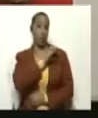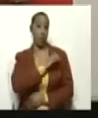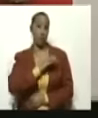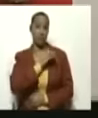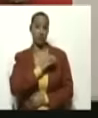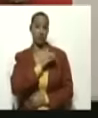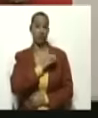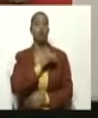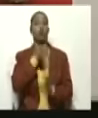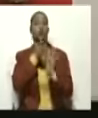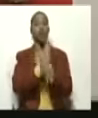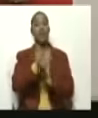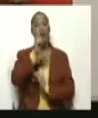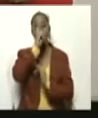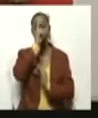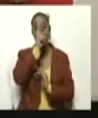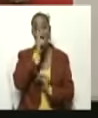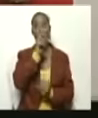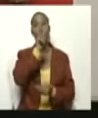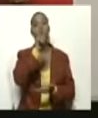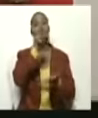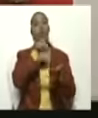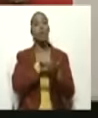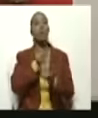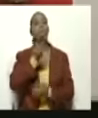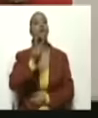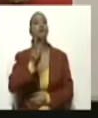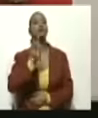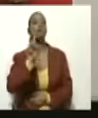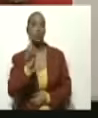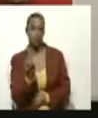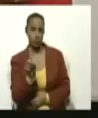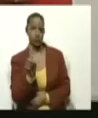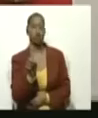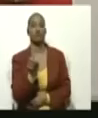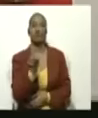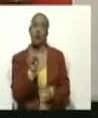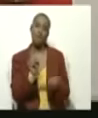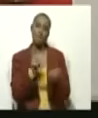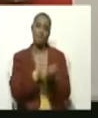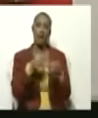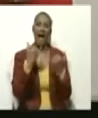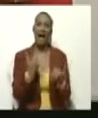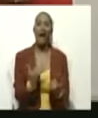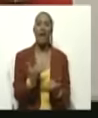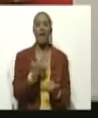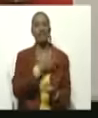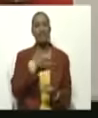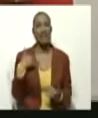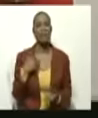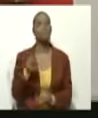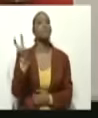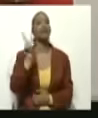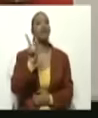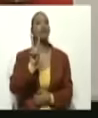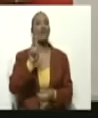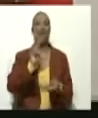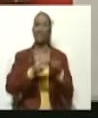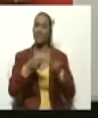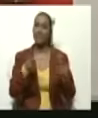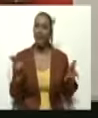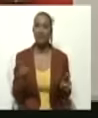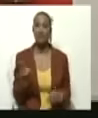gobernadores del año 2021, aquí lo que importa es Venezuela, la Venezuela de paz, la Venezuela de la unidad,